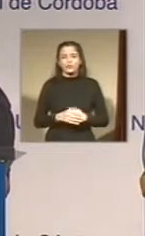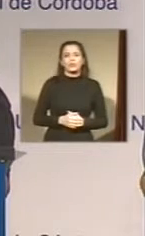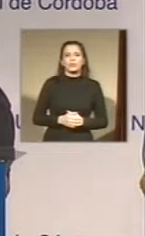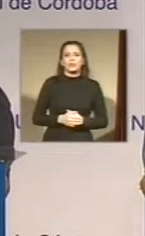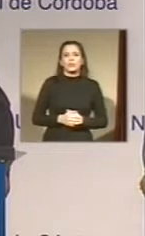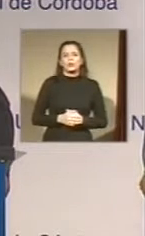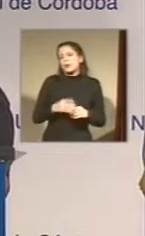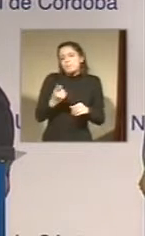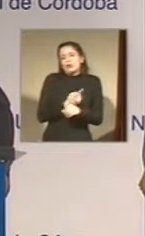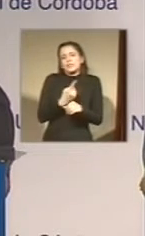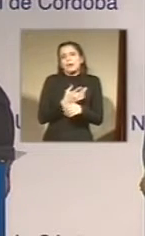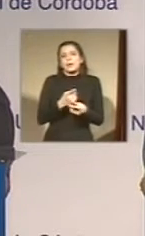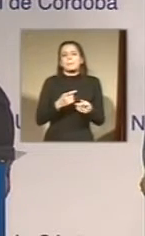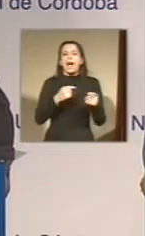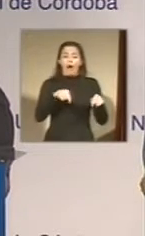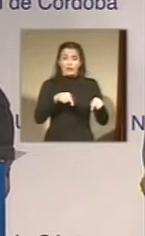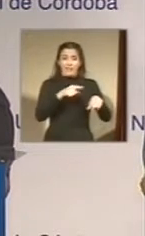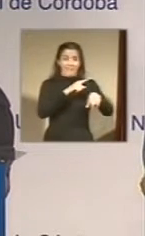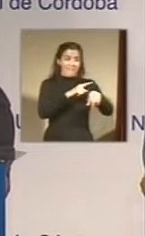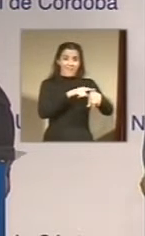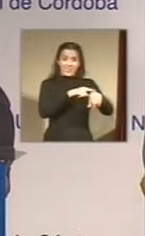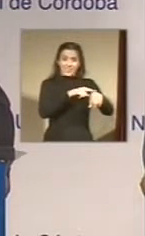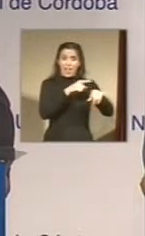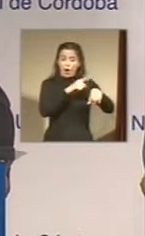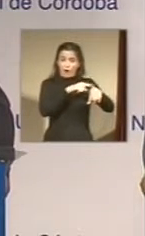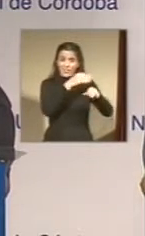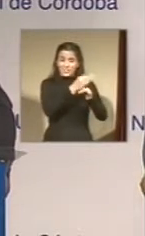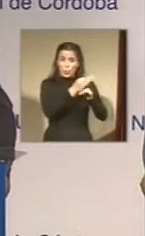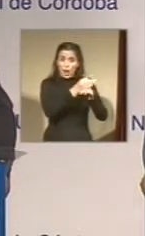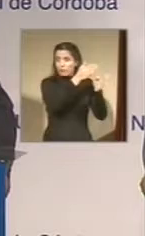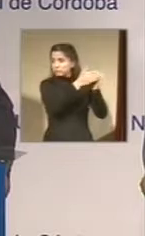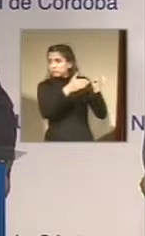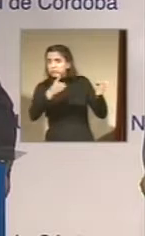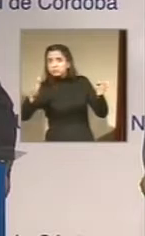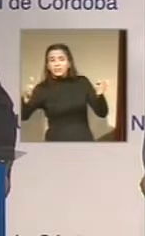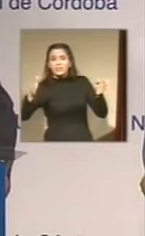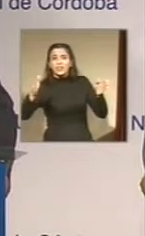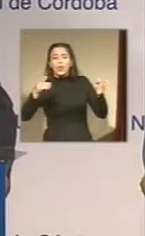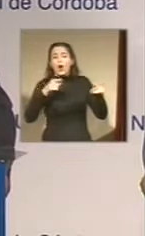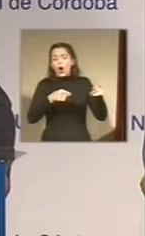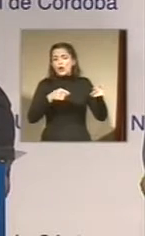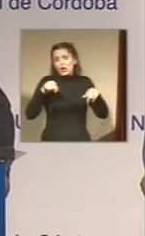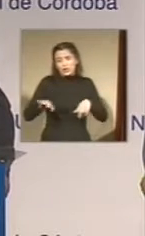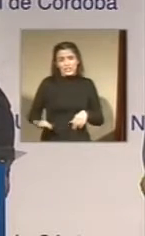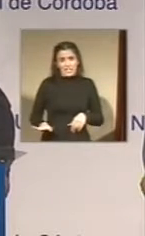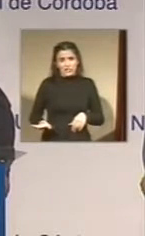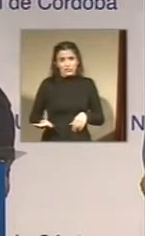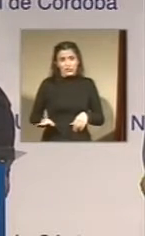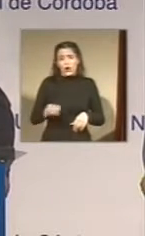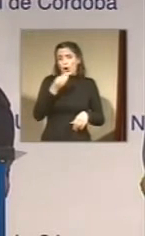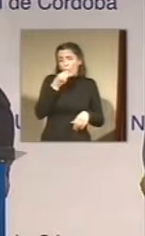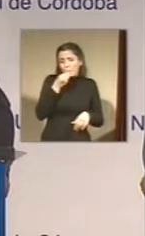la jornada educativa hoy los niños comen sus alimentos en cualquier lugar menos en el lugar que